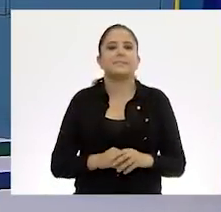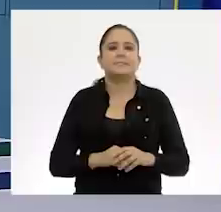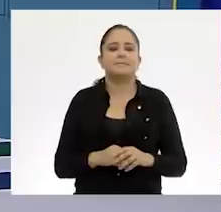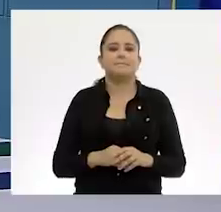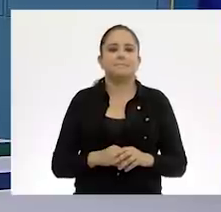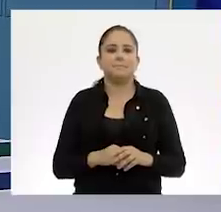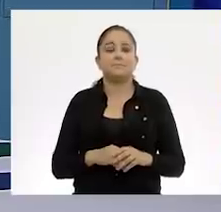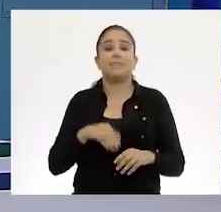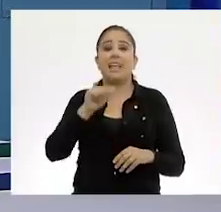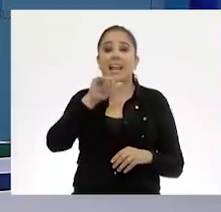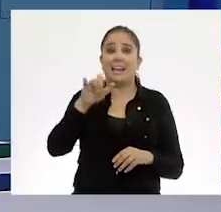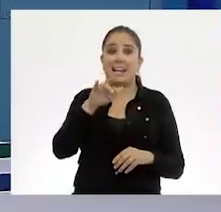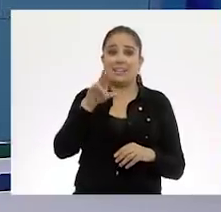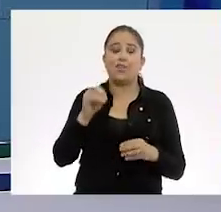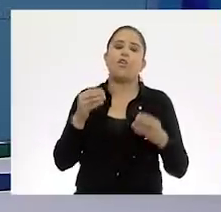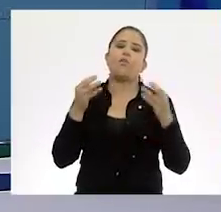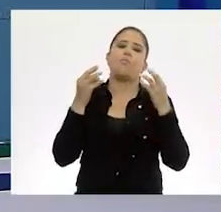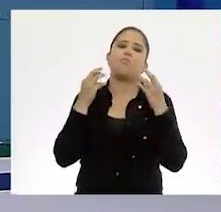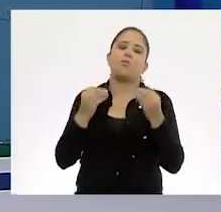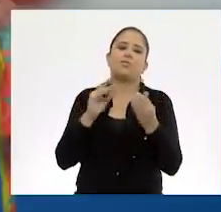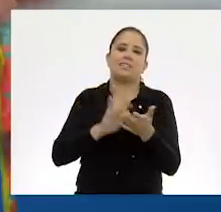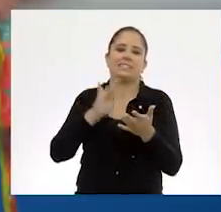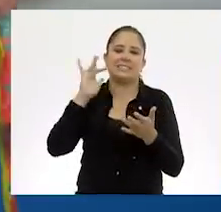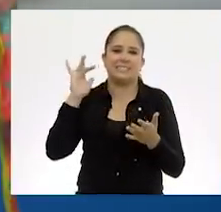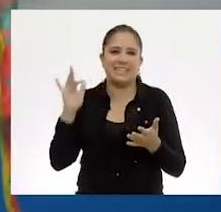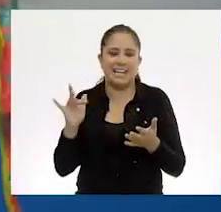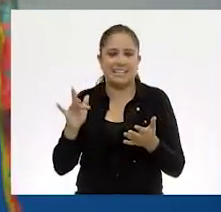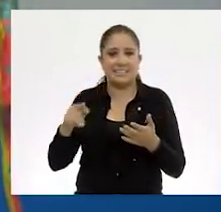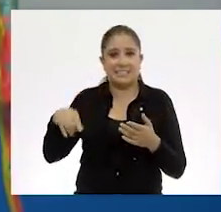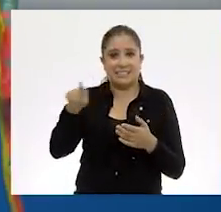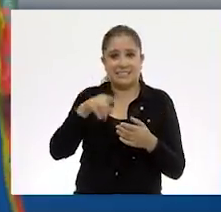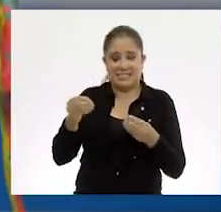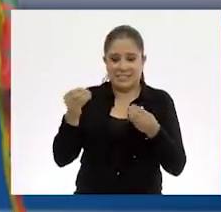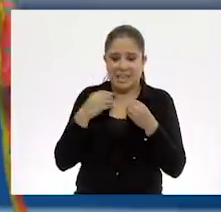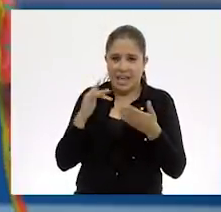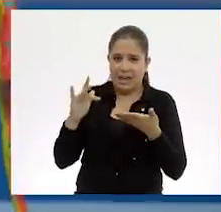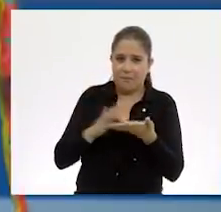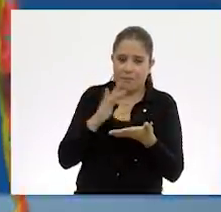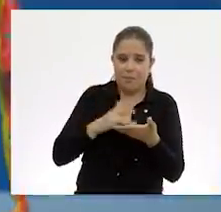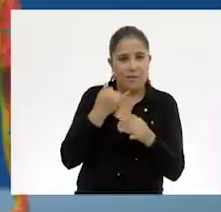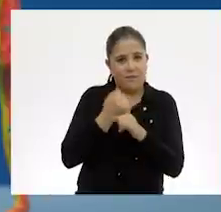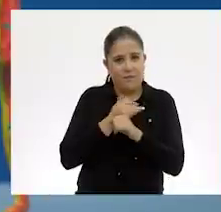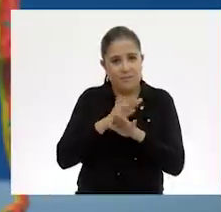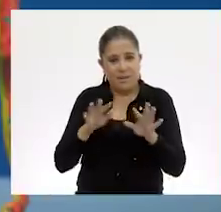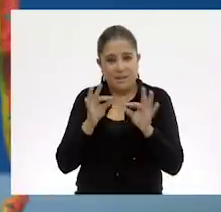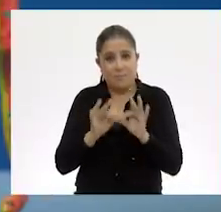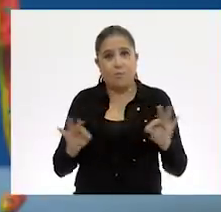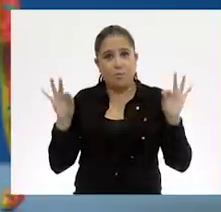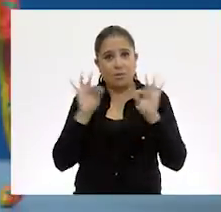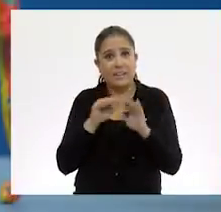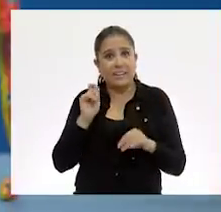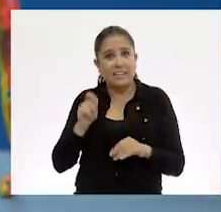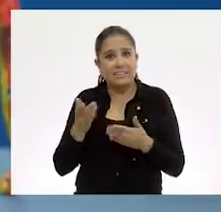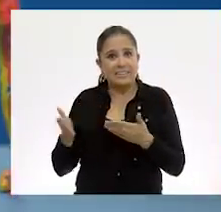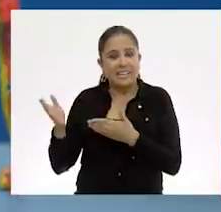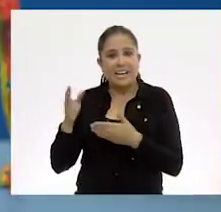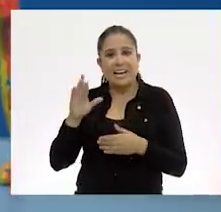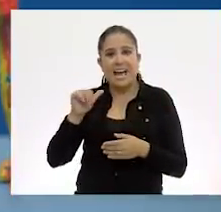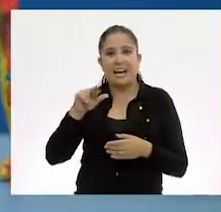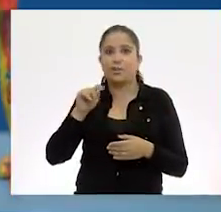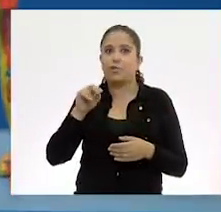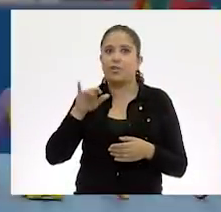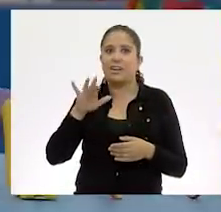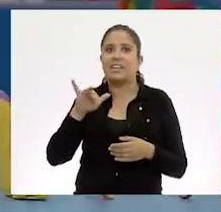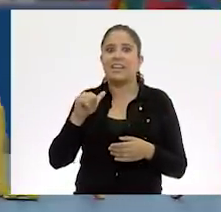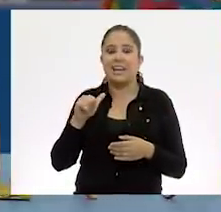pues Alejandro, pues muchísimas gracias por darnos este apoyo, esta información importante sobre la cartonería. Y